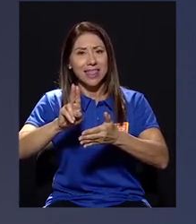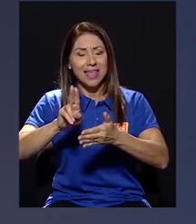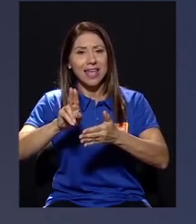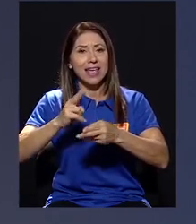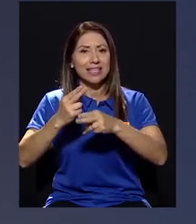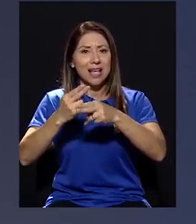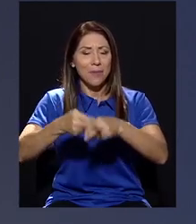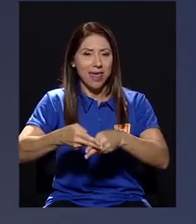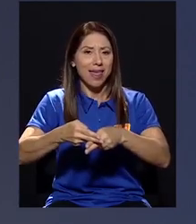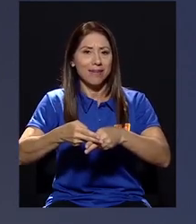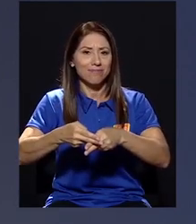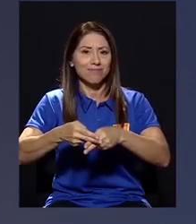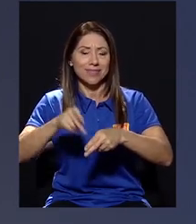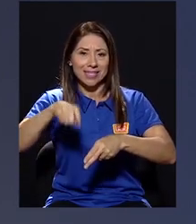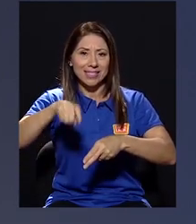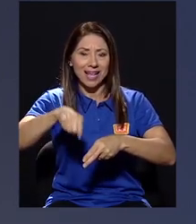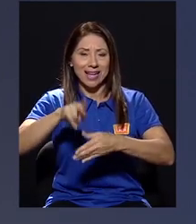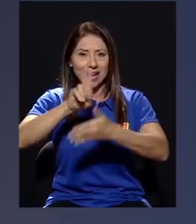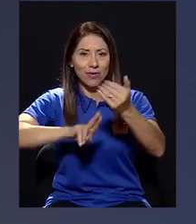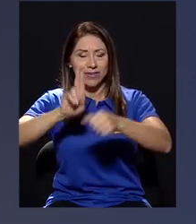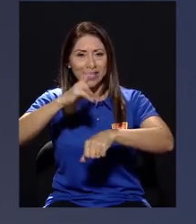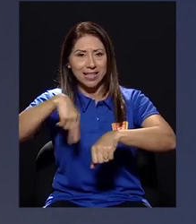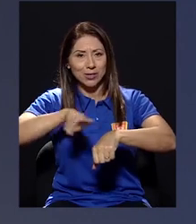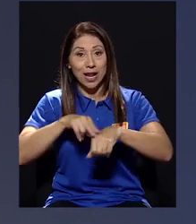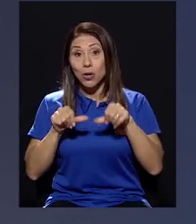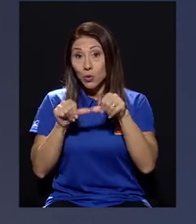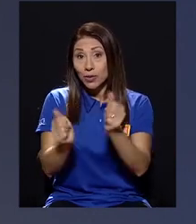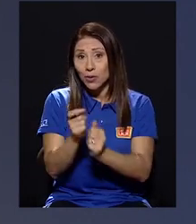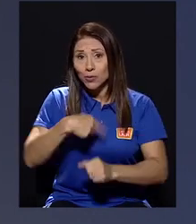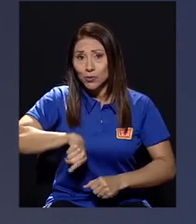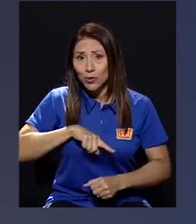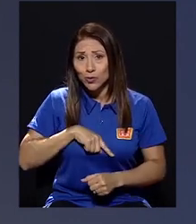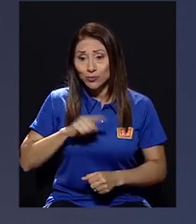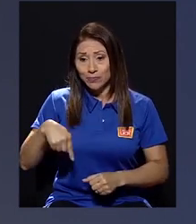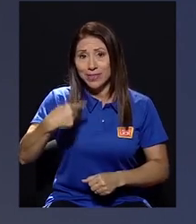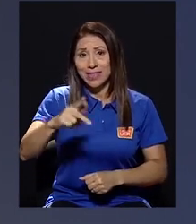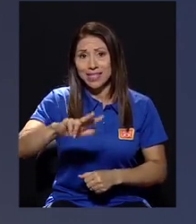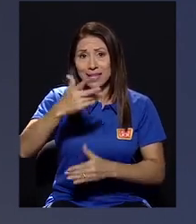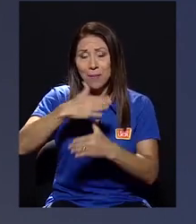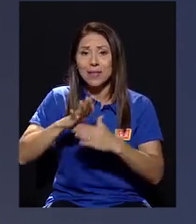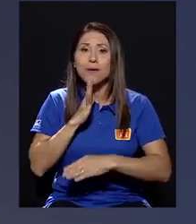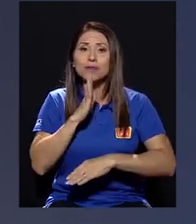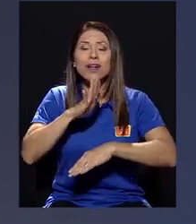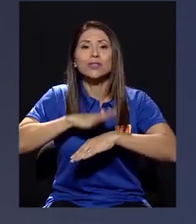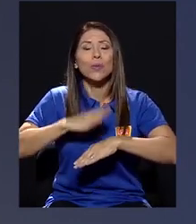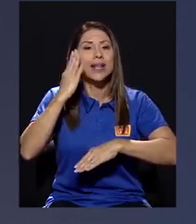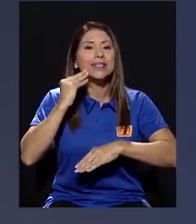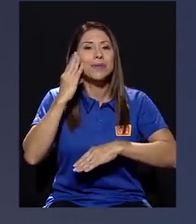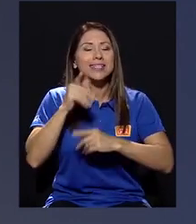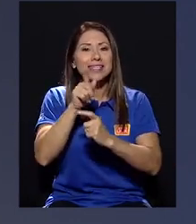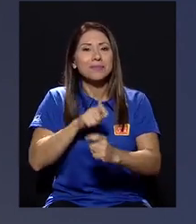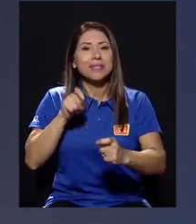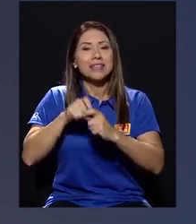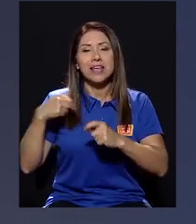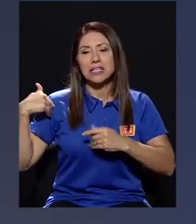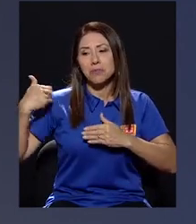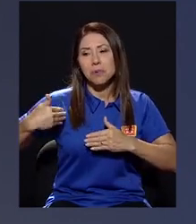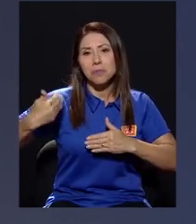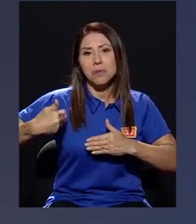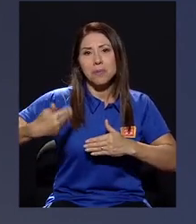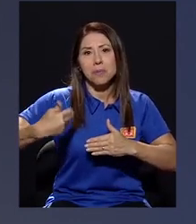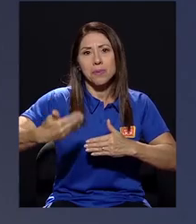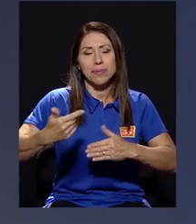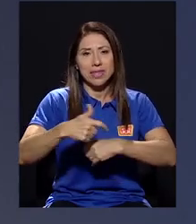la universidad llamada Necesaria, la Universidad Nacional. Siga con nosotros y en este tercer bloque hablaremos de las experiencias específicas que han venido